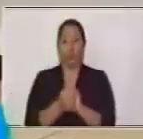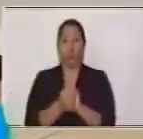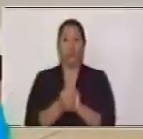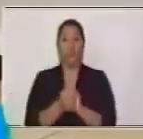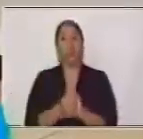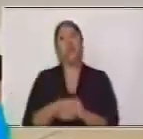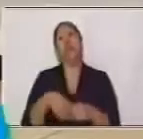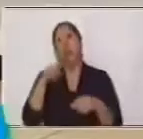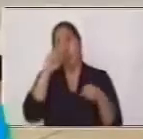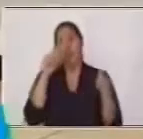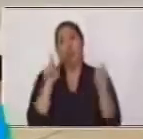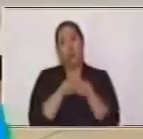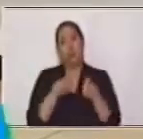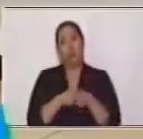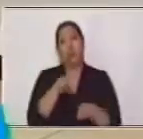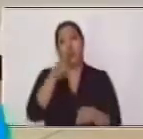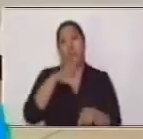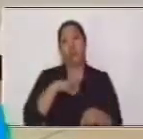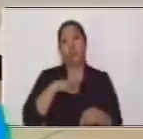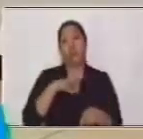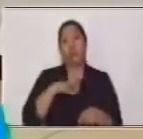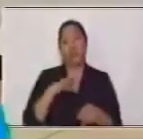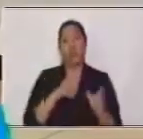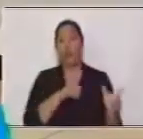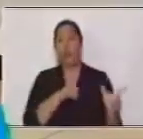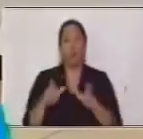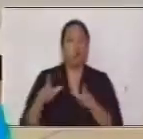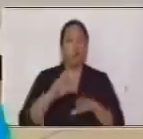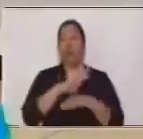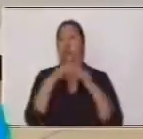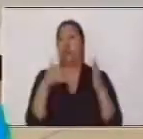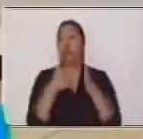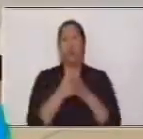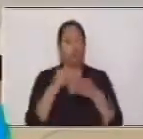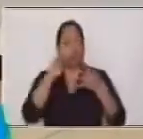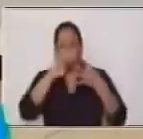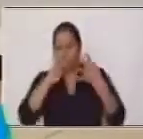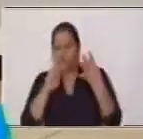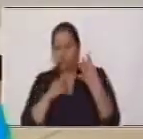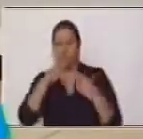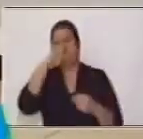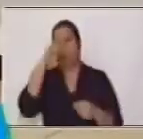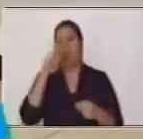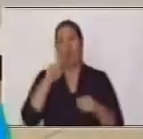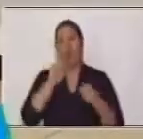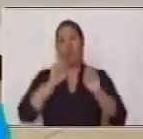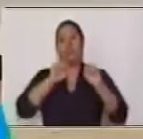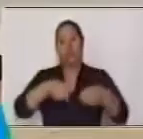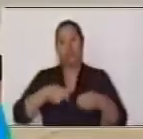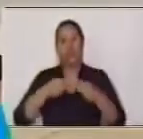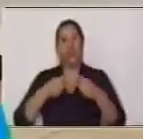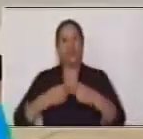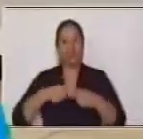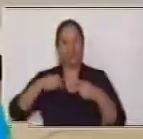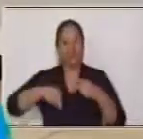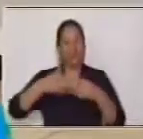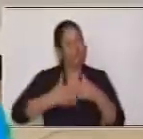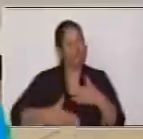Y también que tengas preparadas tus herramientas de trabajo para poder empezar con el tema de hoy.